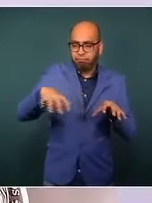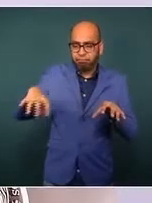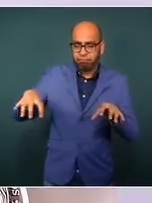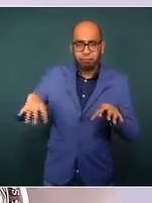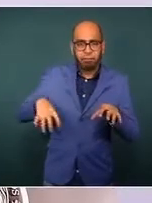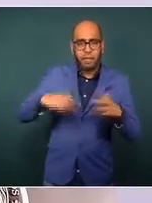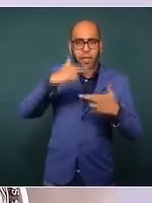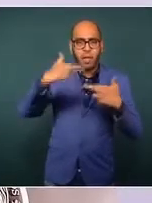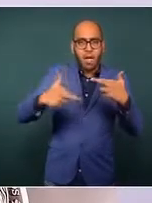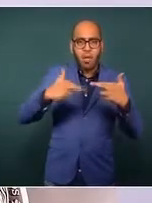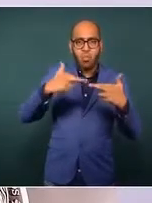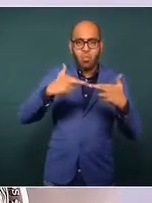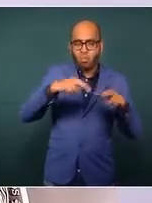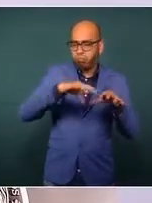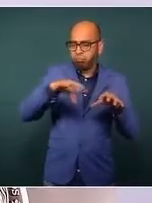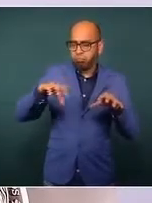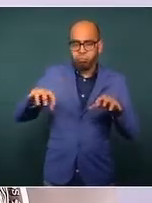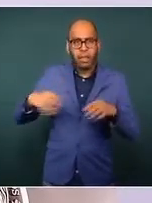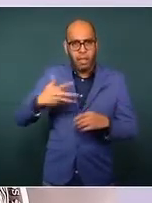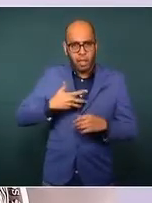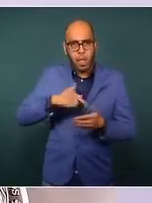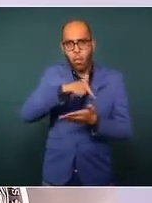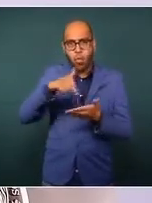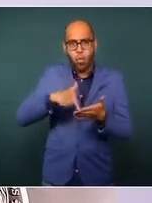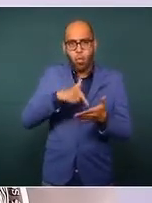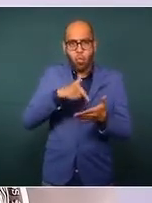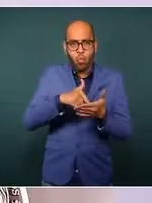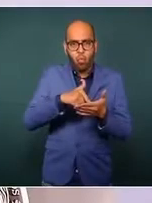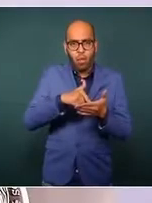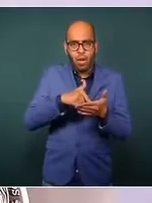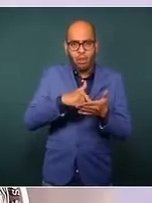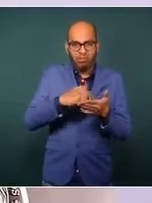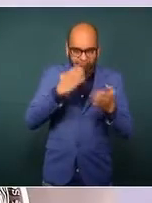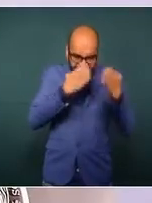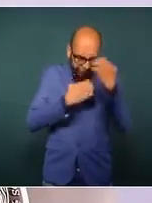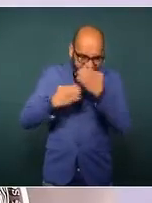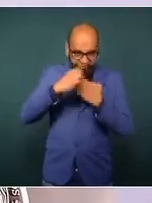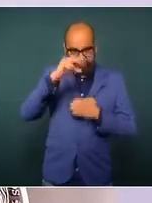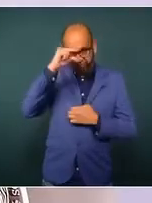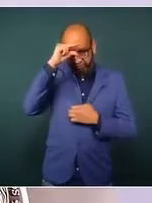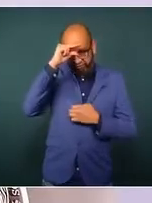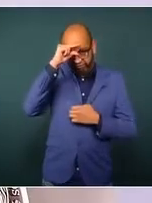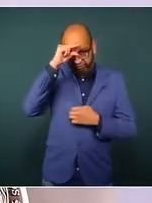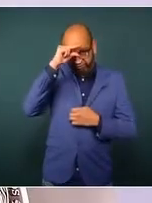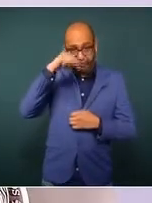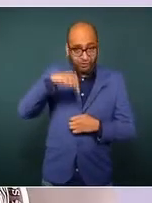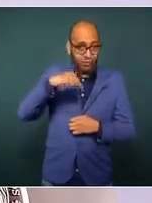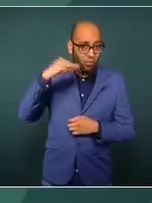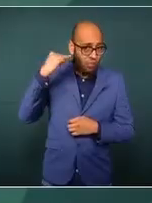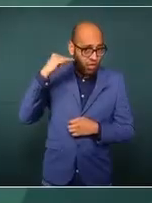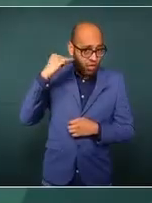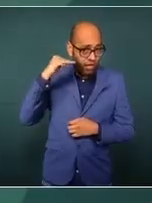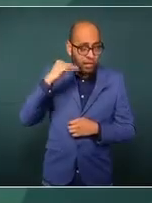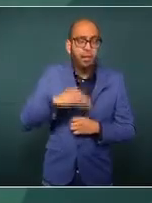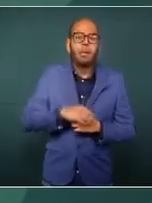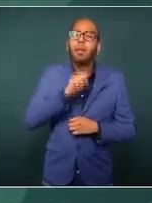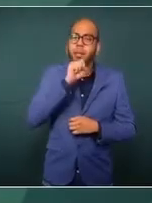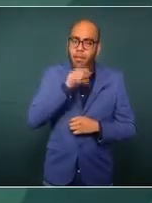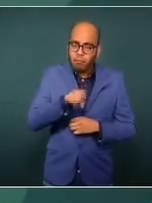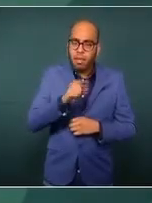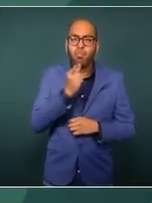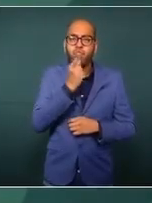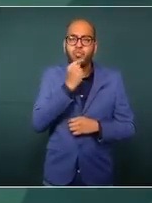con todo, incluyendo centros de inteligencia espejos del que tenemos en Morelia. Mejoramos sus salarios,